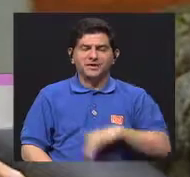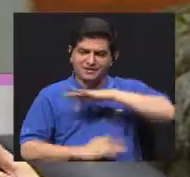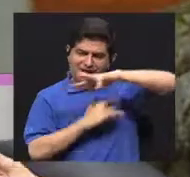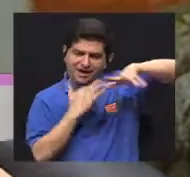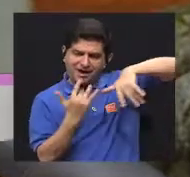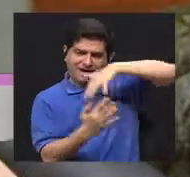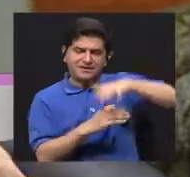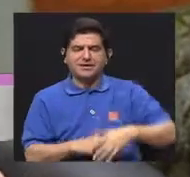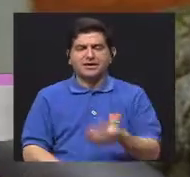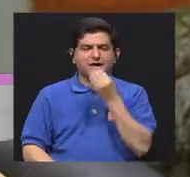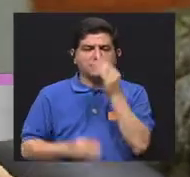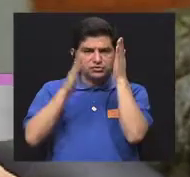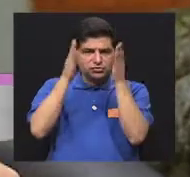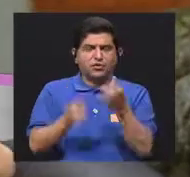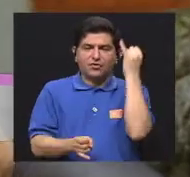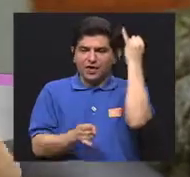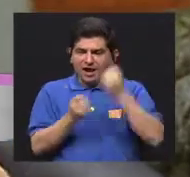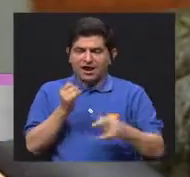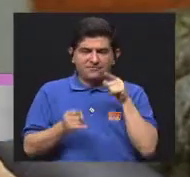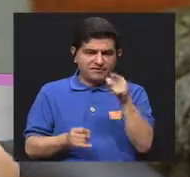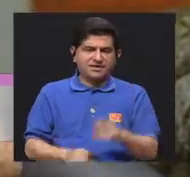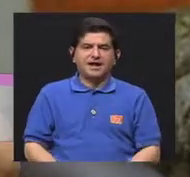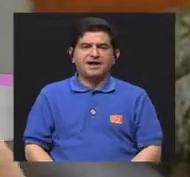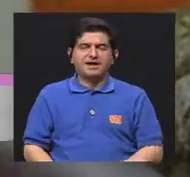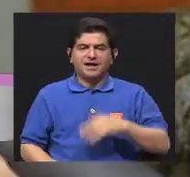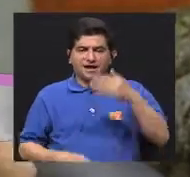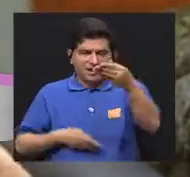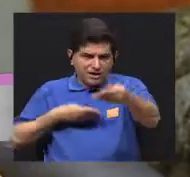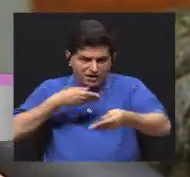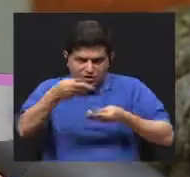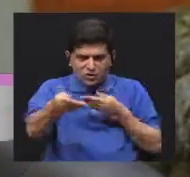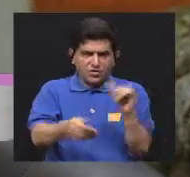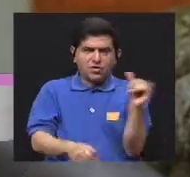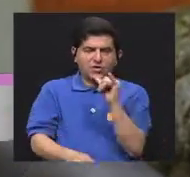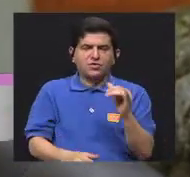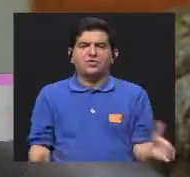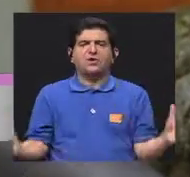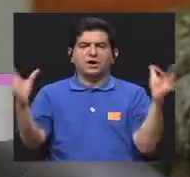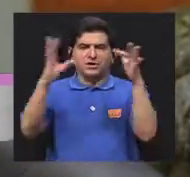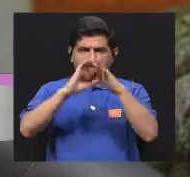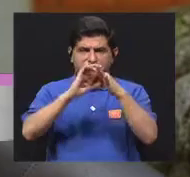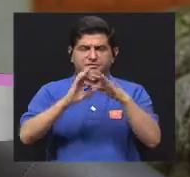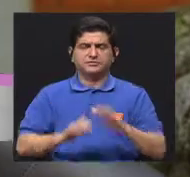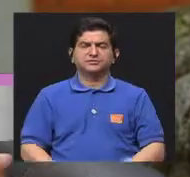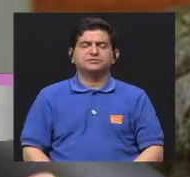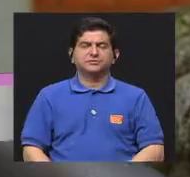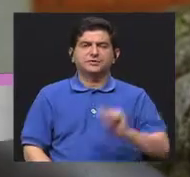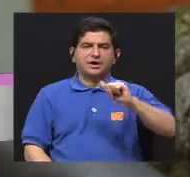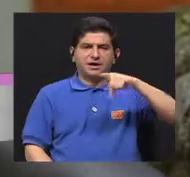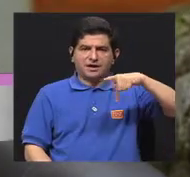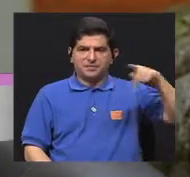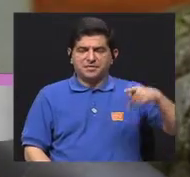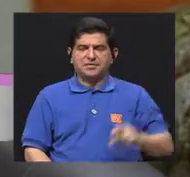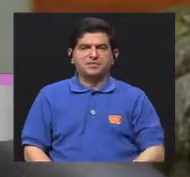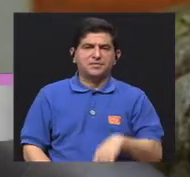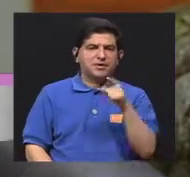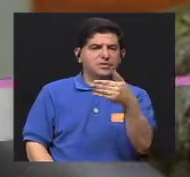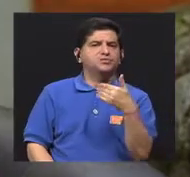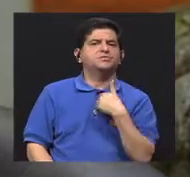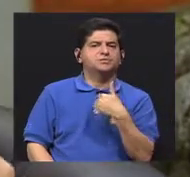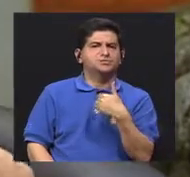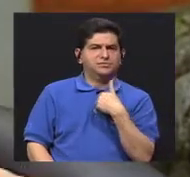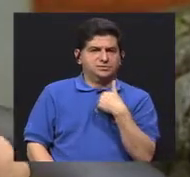interacción, digamos, con su nutricionista que al final le va a dar la retroalimentación también en torno a ellas. La aplicación en sí le da usted